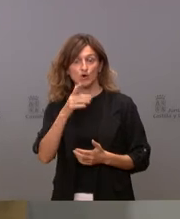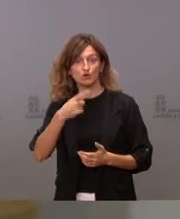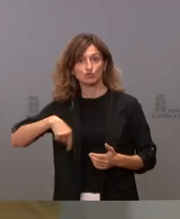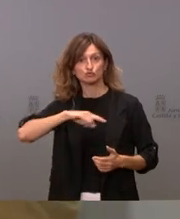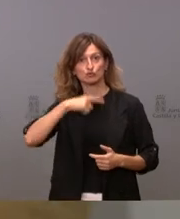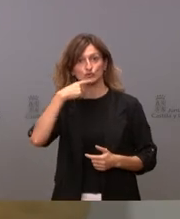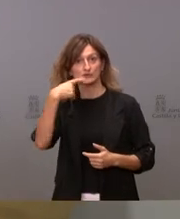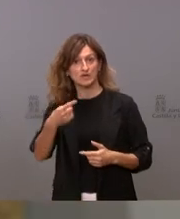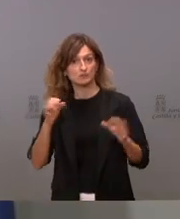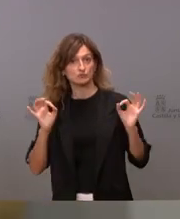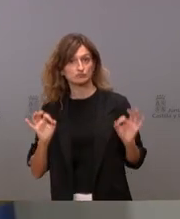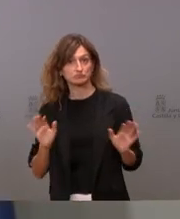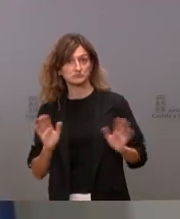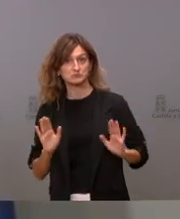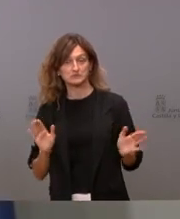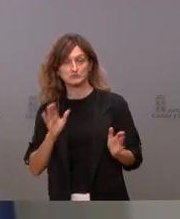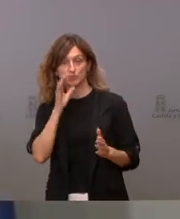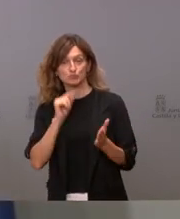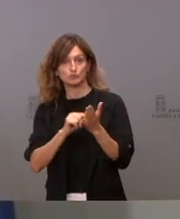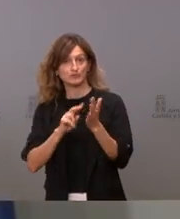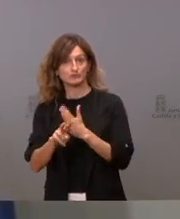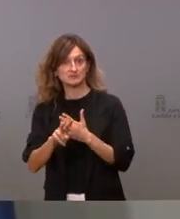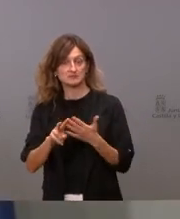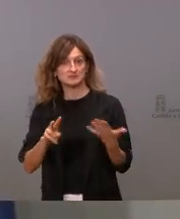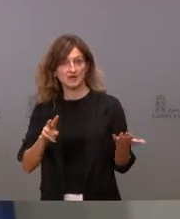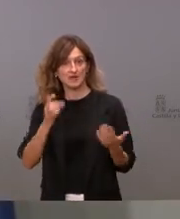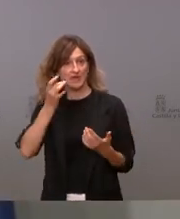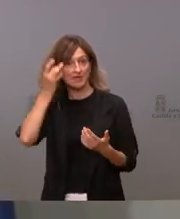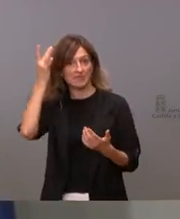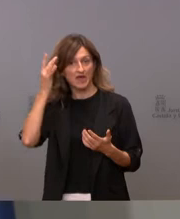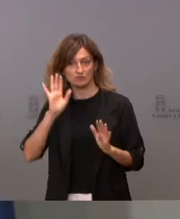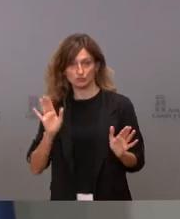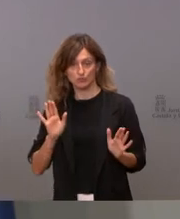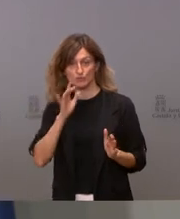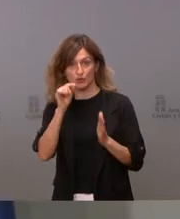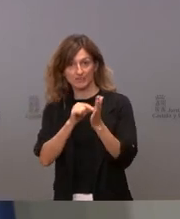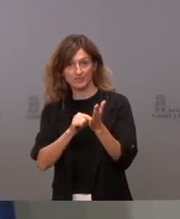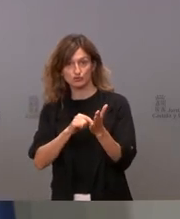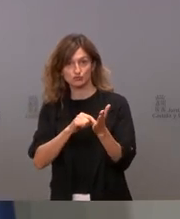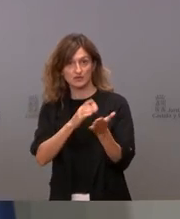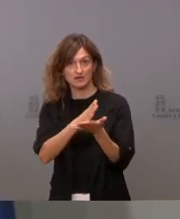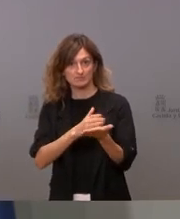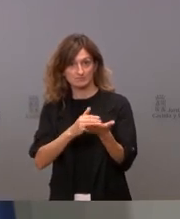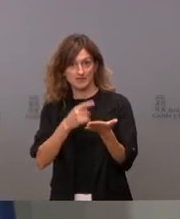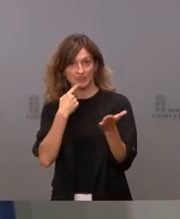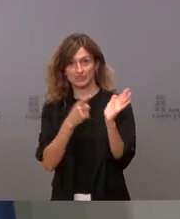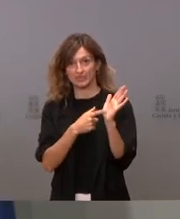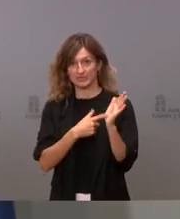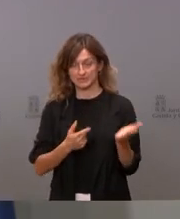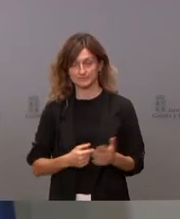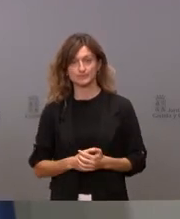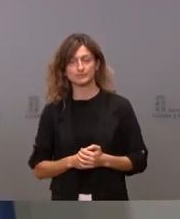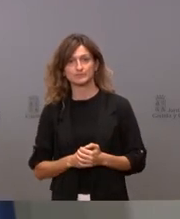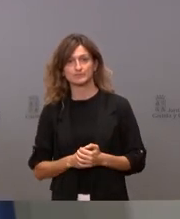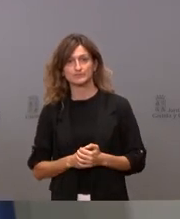desde una perspectiva puramente ideológica, sino porque los datos de nuestra comunidad sí lo dicen. Es decir,